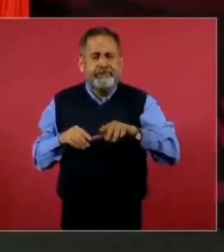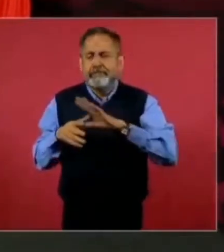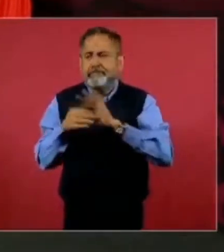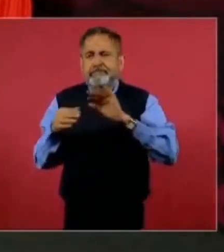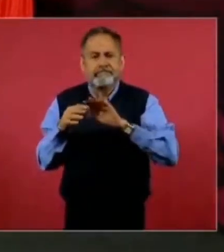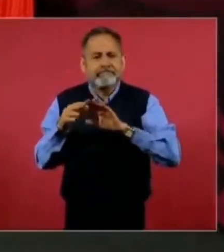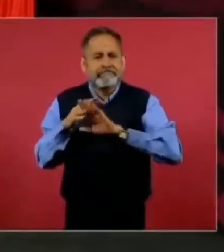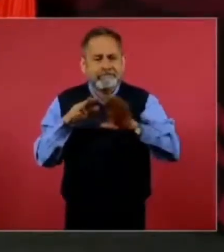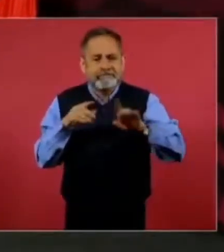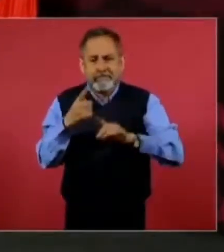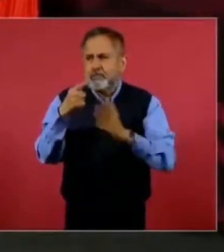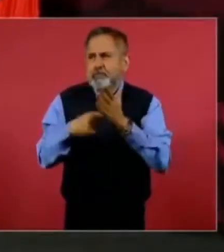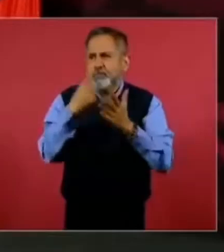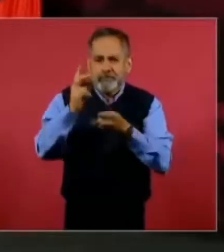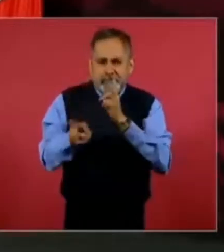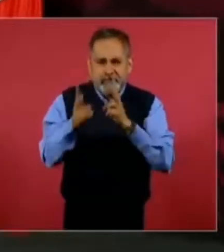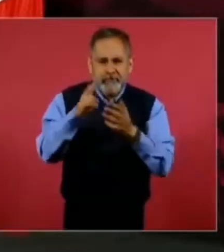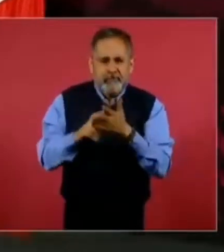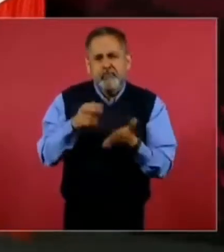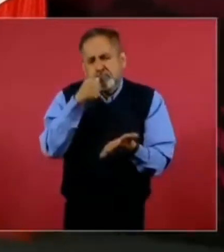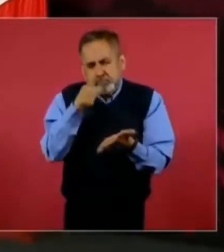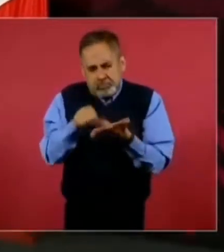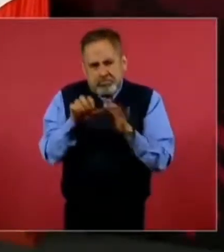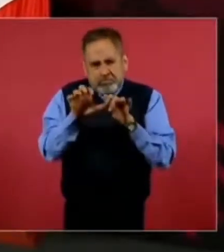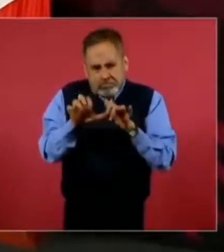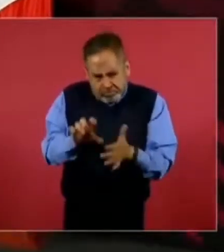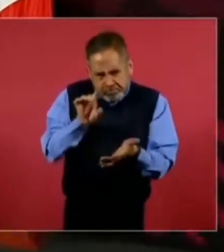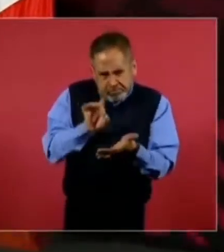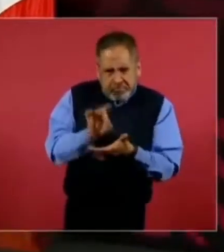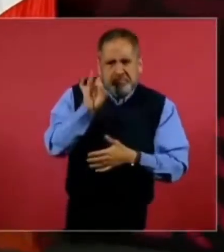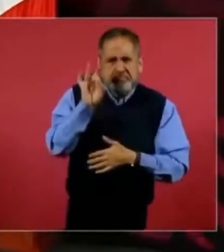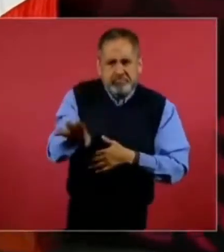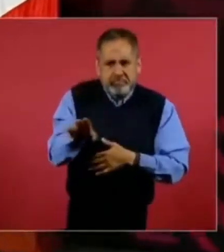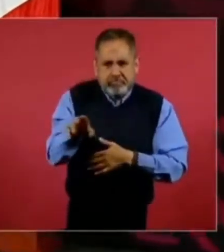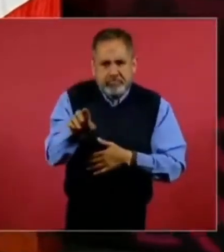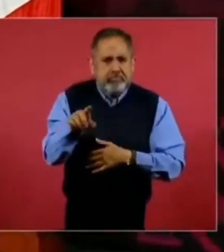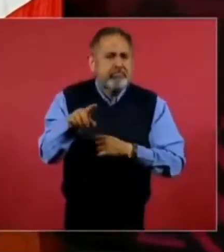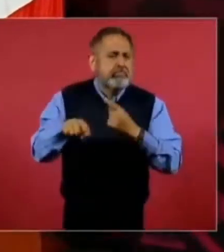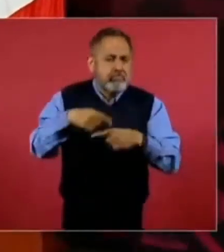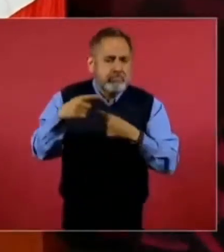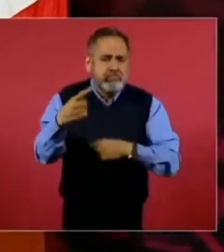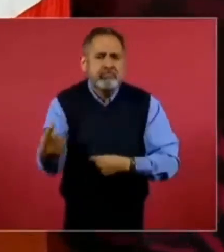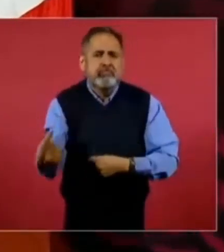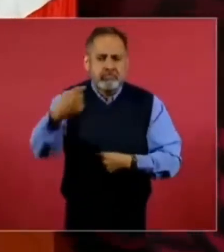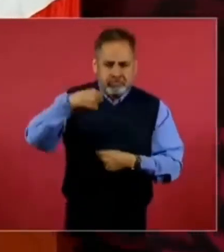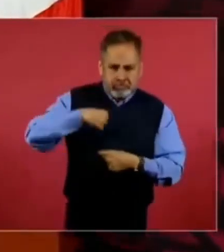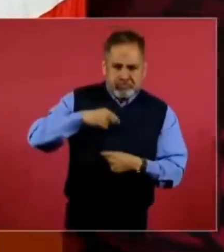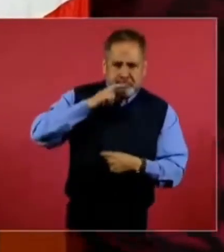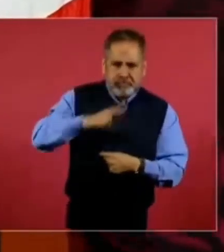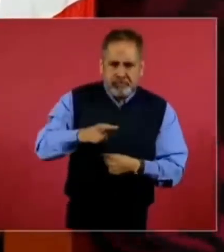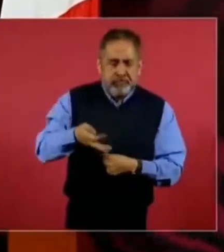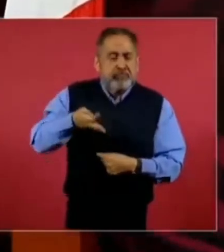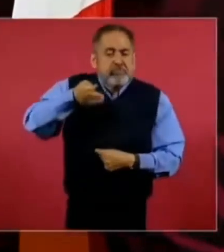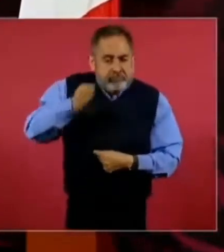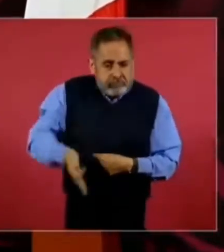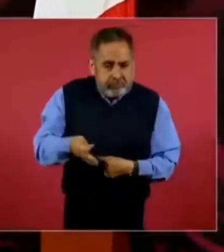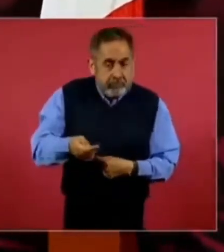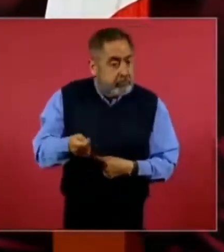en una ocasión, le envié una carta y él me respondió aceptando por primera vez